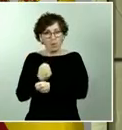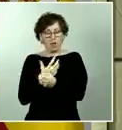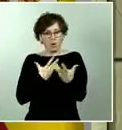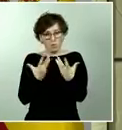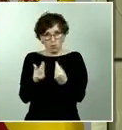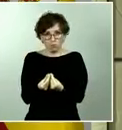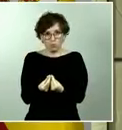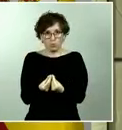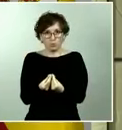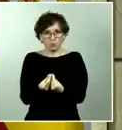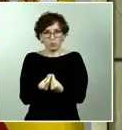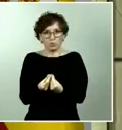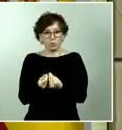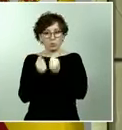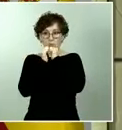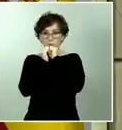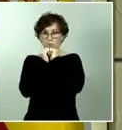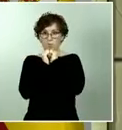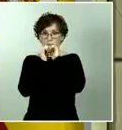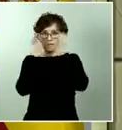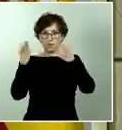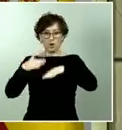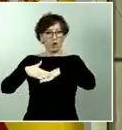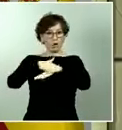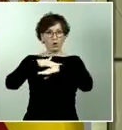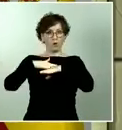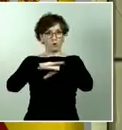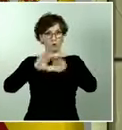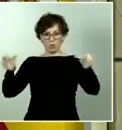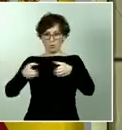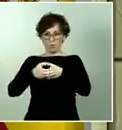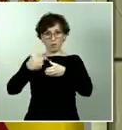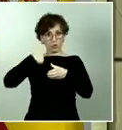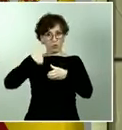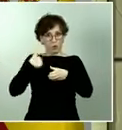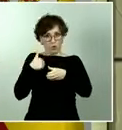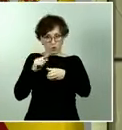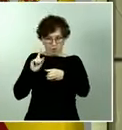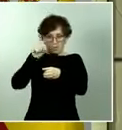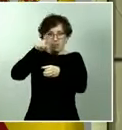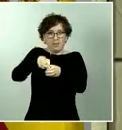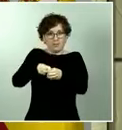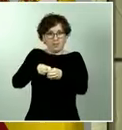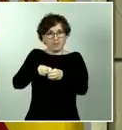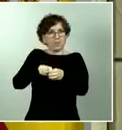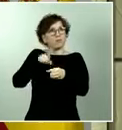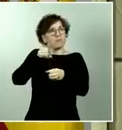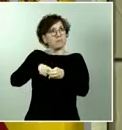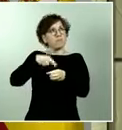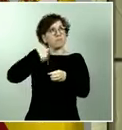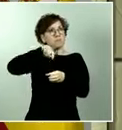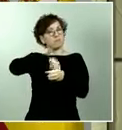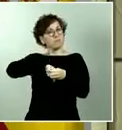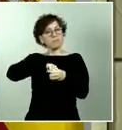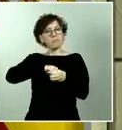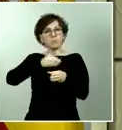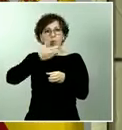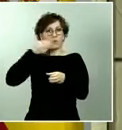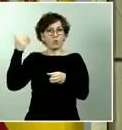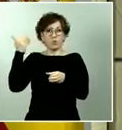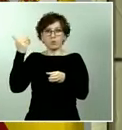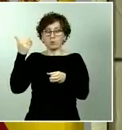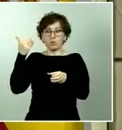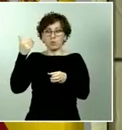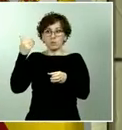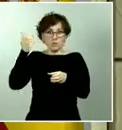gobierno y yo en particular dentro del gobierno del que formo parte y del que me siento muy orgullosa como todos todos sin excepción los miembros